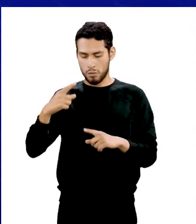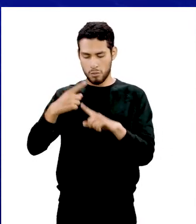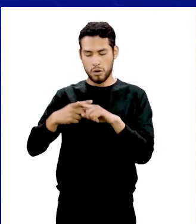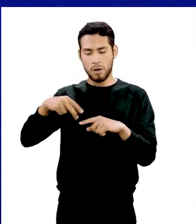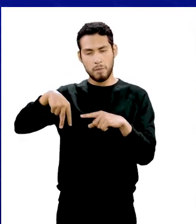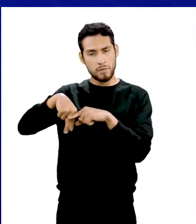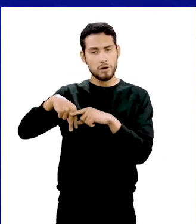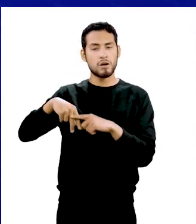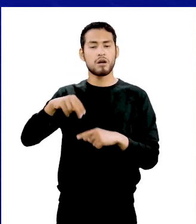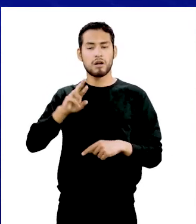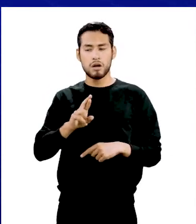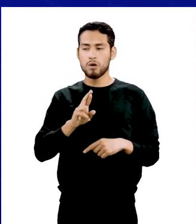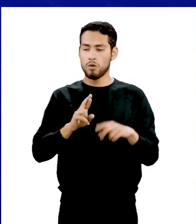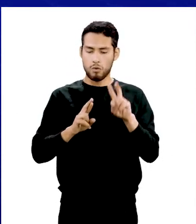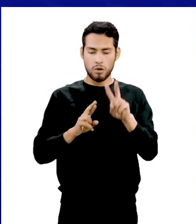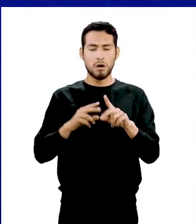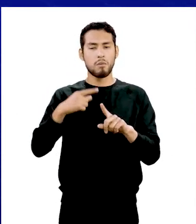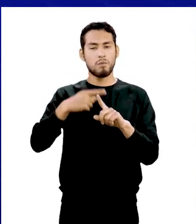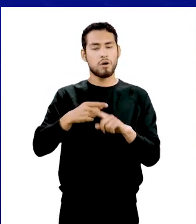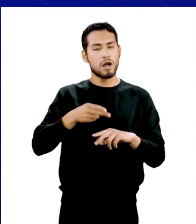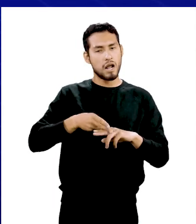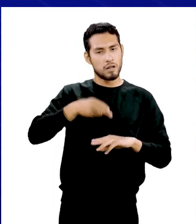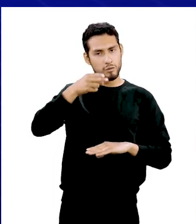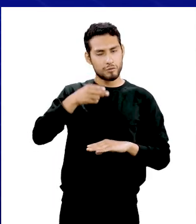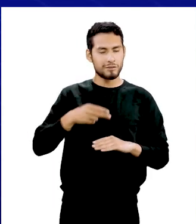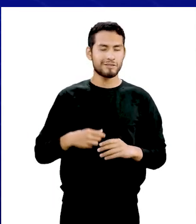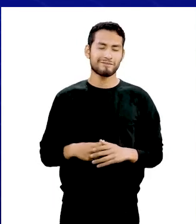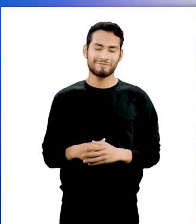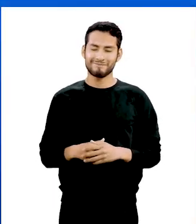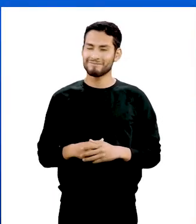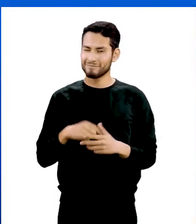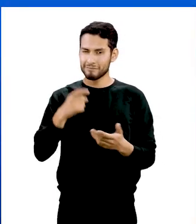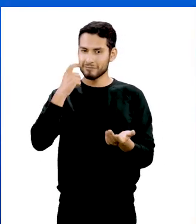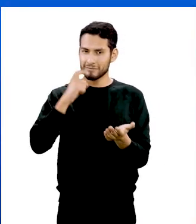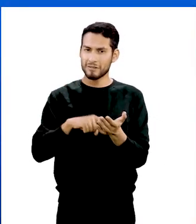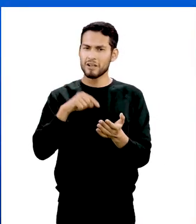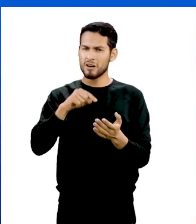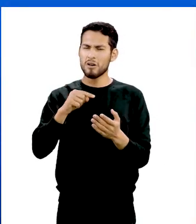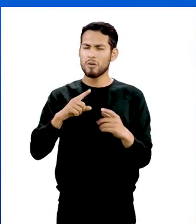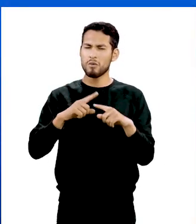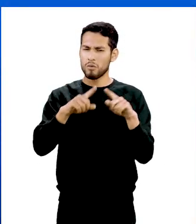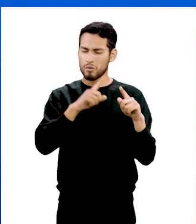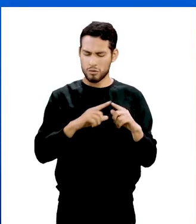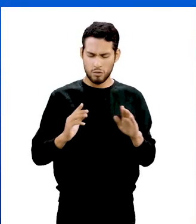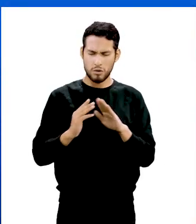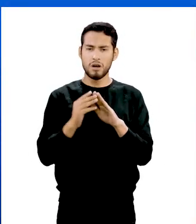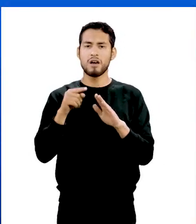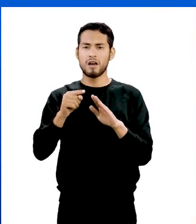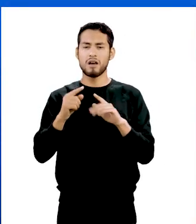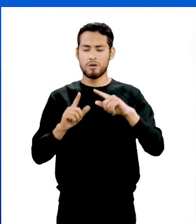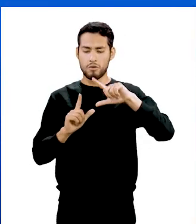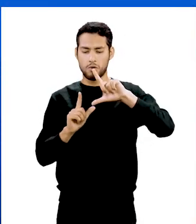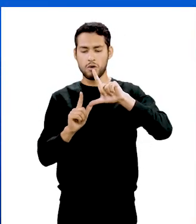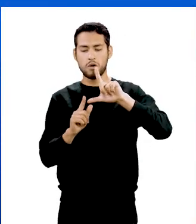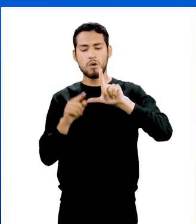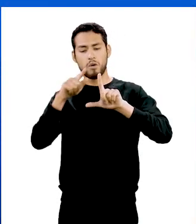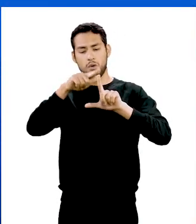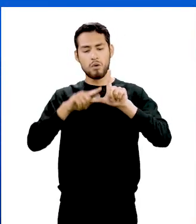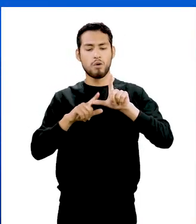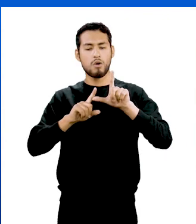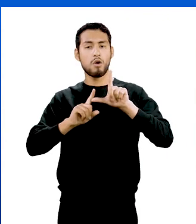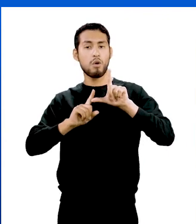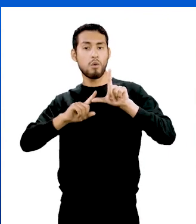por pi por radio al cuadrado por altura. ¿Se dieron cuenta que los poliedros se forman a partir de figuras